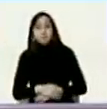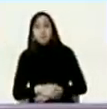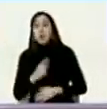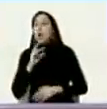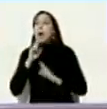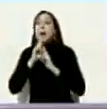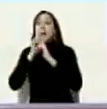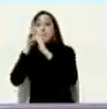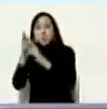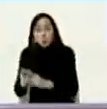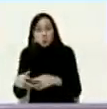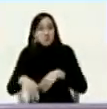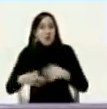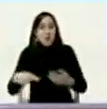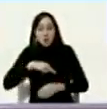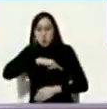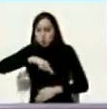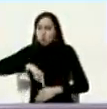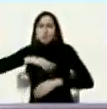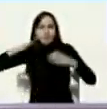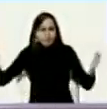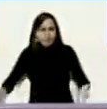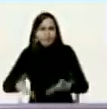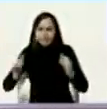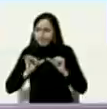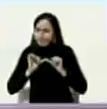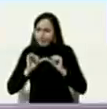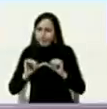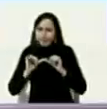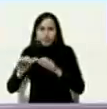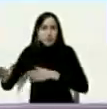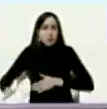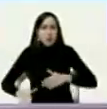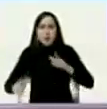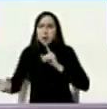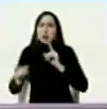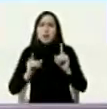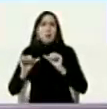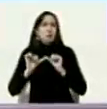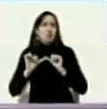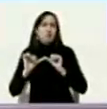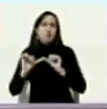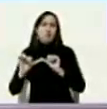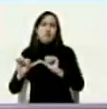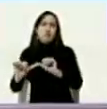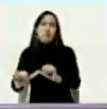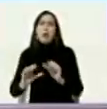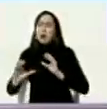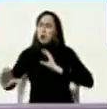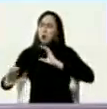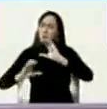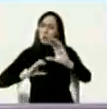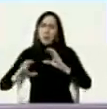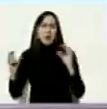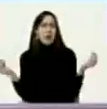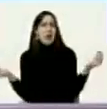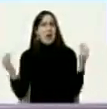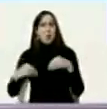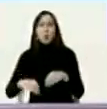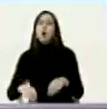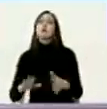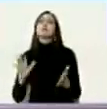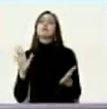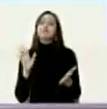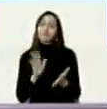es que nosotros hemos perseverado por el camino del diálogo de las conversaciones y negociaciones sanas